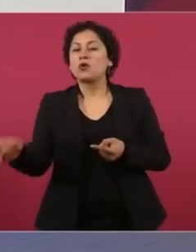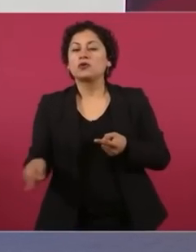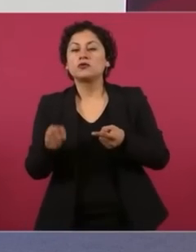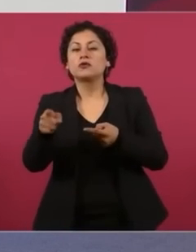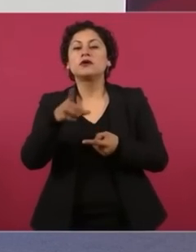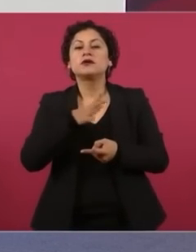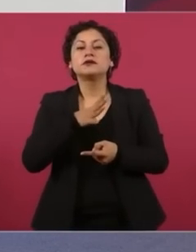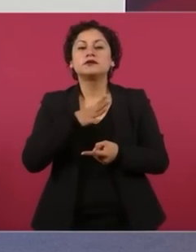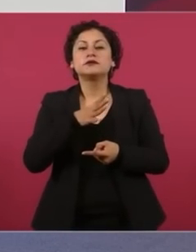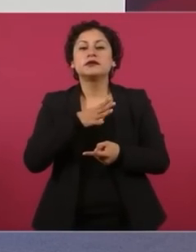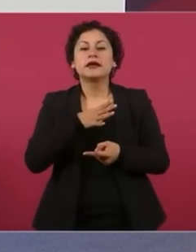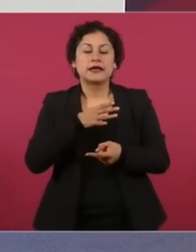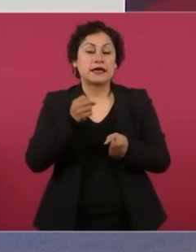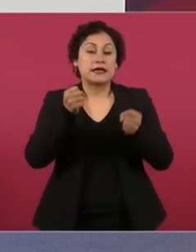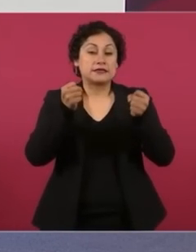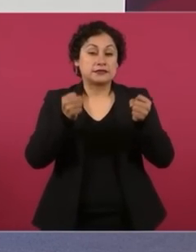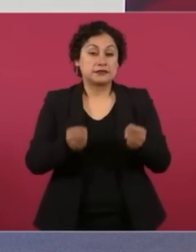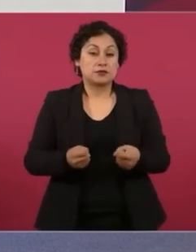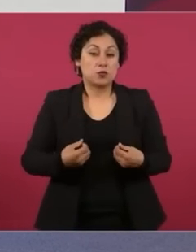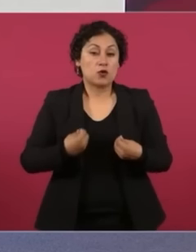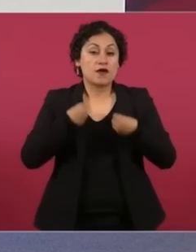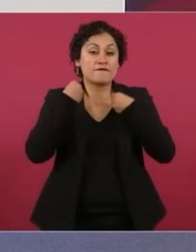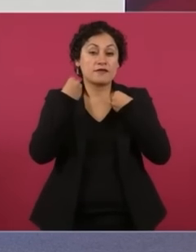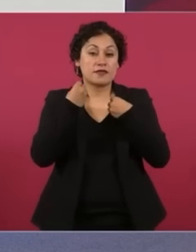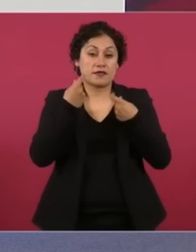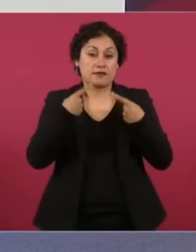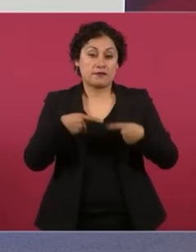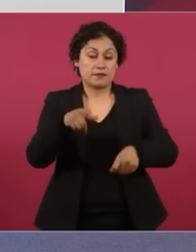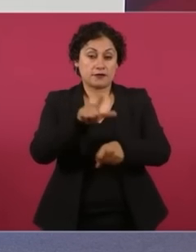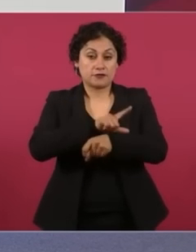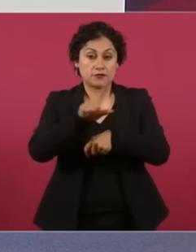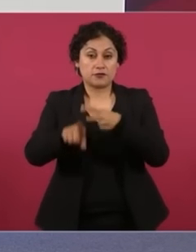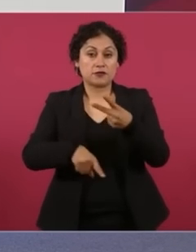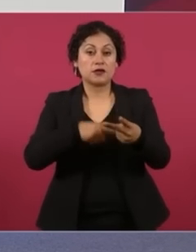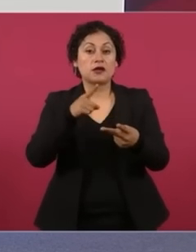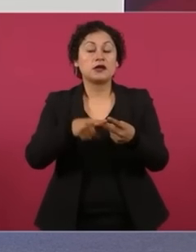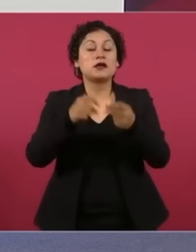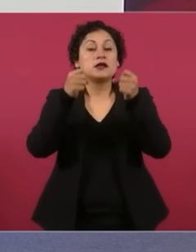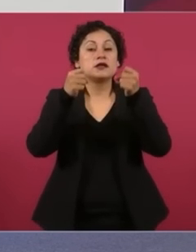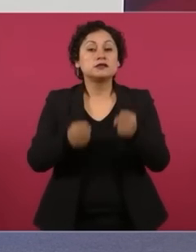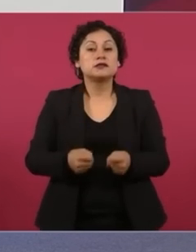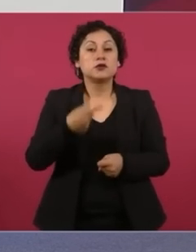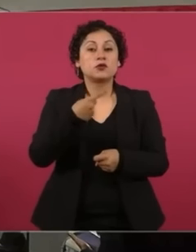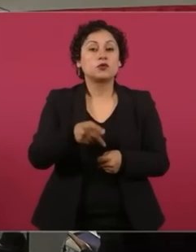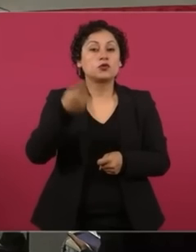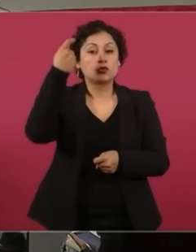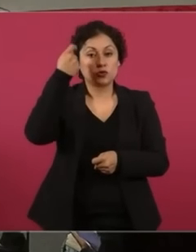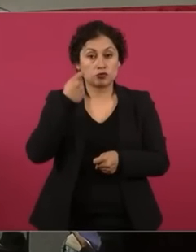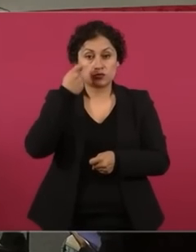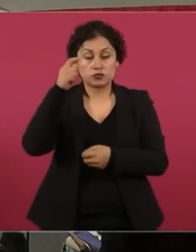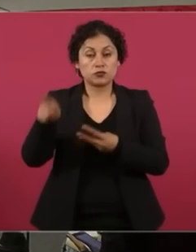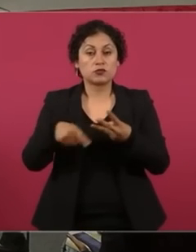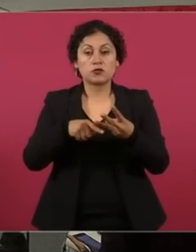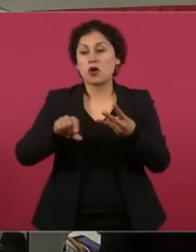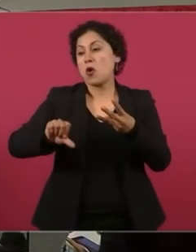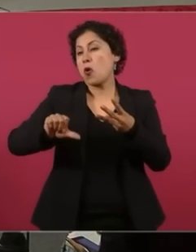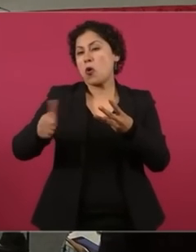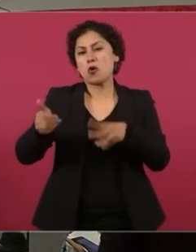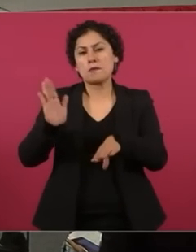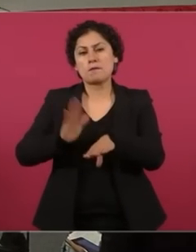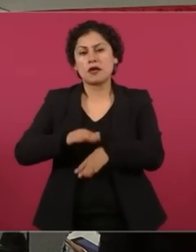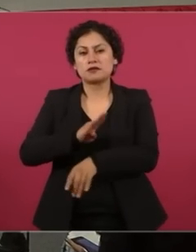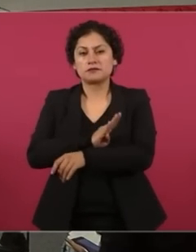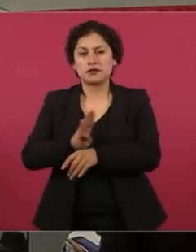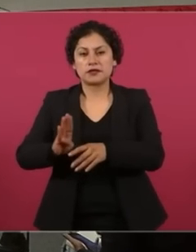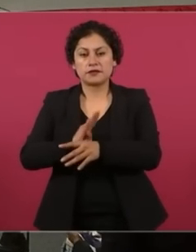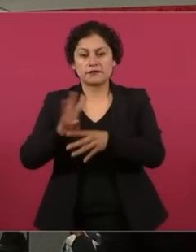seguro colectivo de retiro, otras prestaciones, apoyo